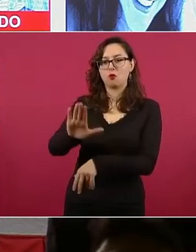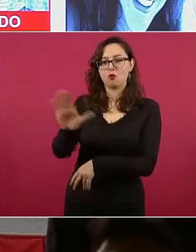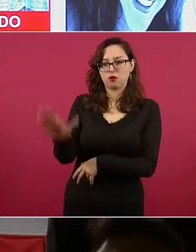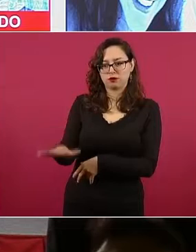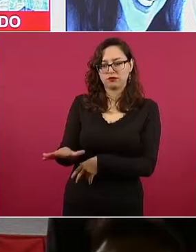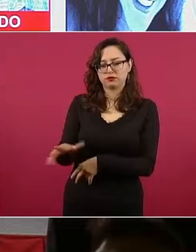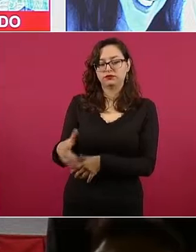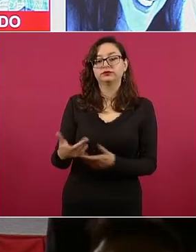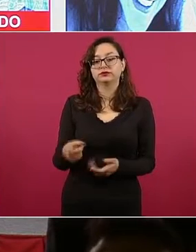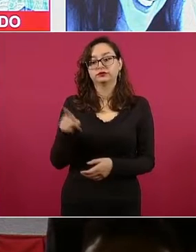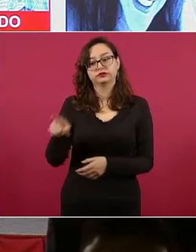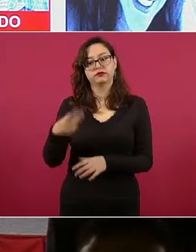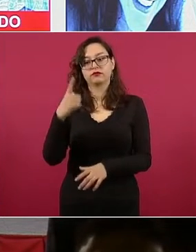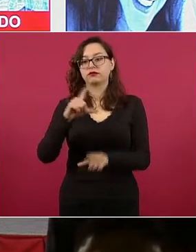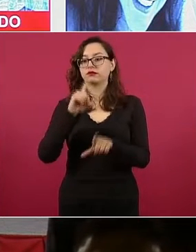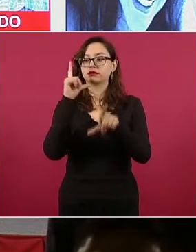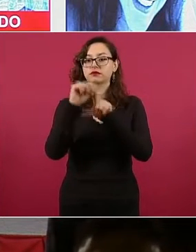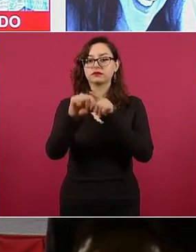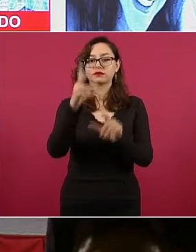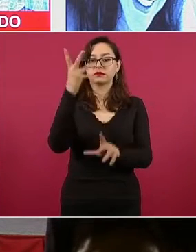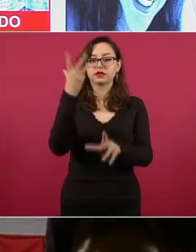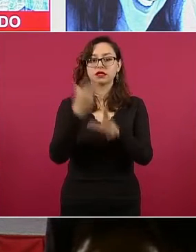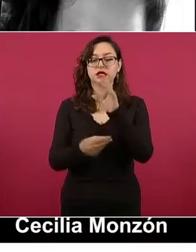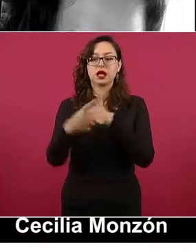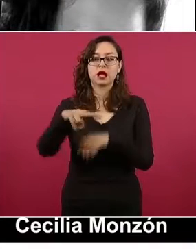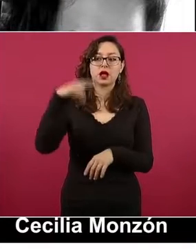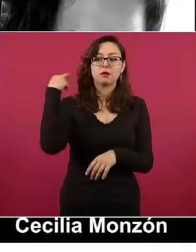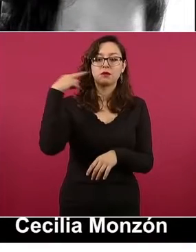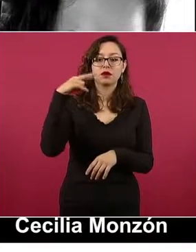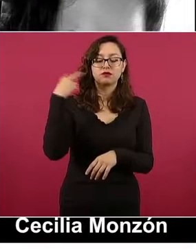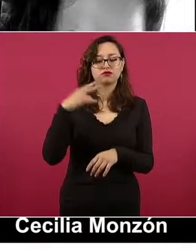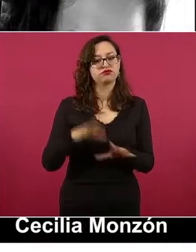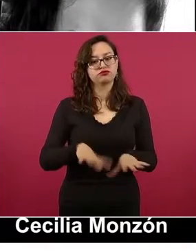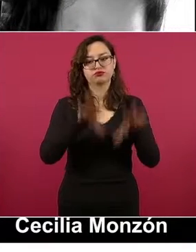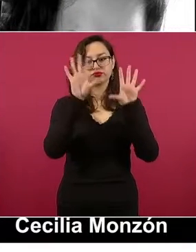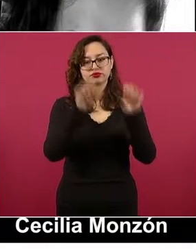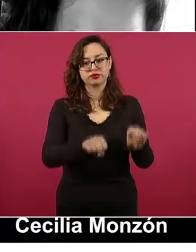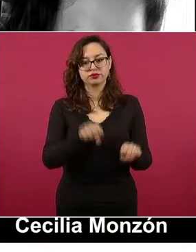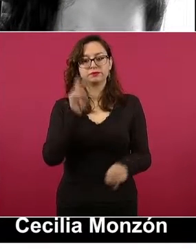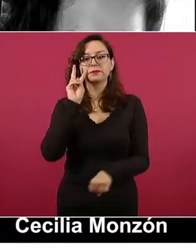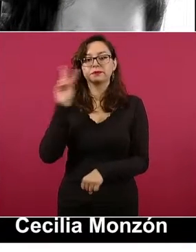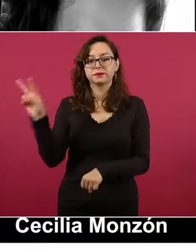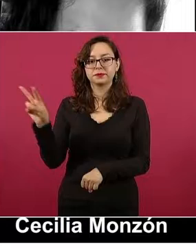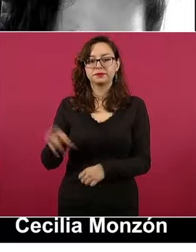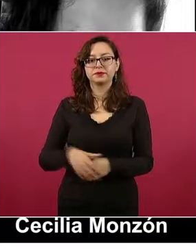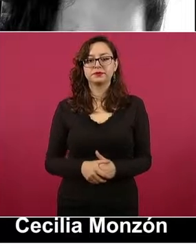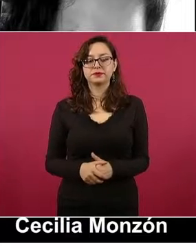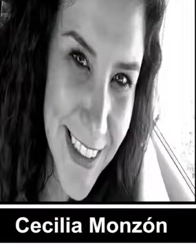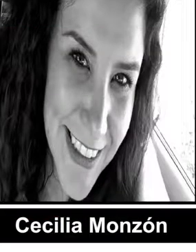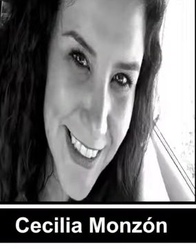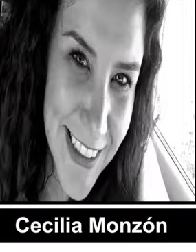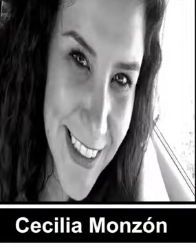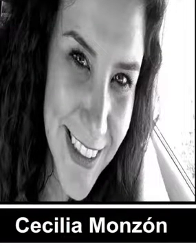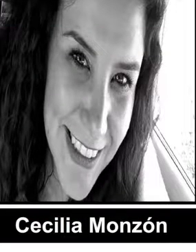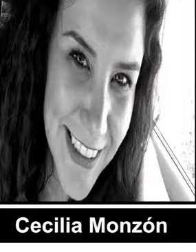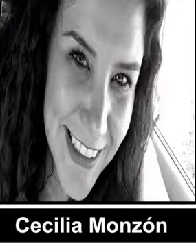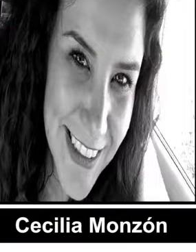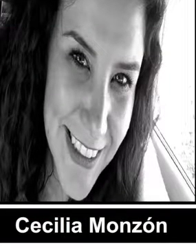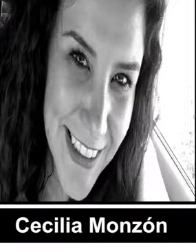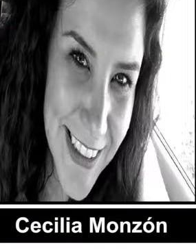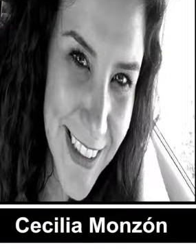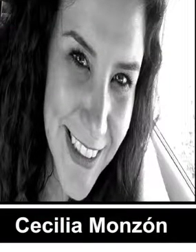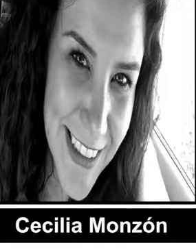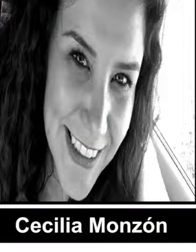estado de Veracruz el pasado 30 de julio, con esta detención la Fiscalía General de Justicia del estado de Puebla